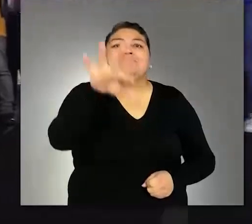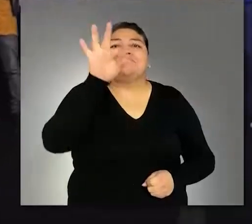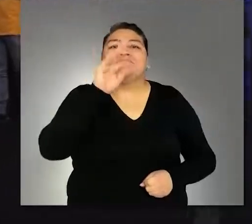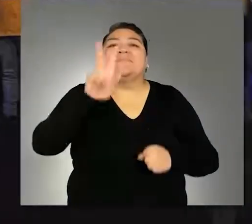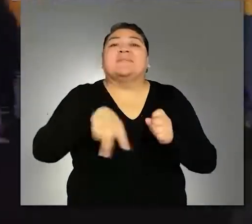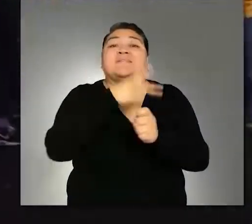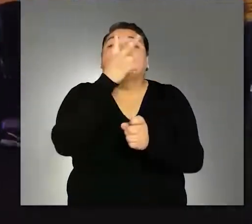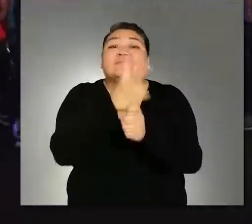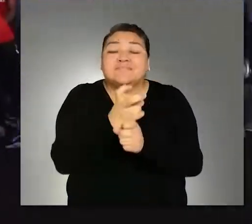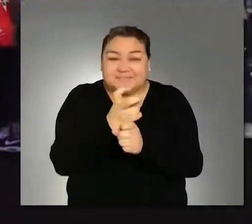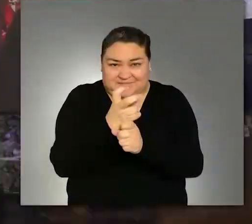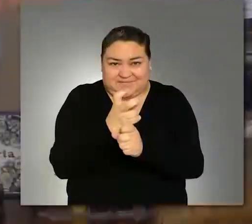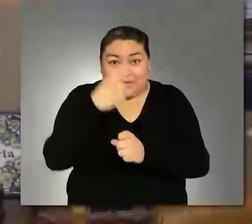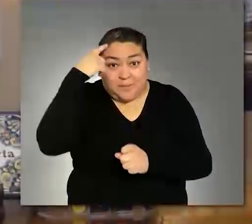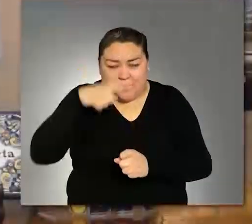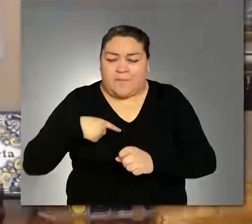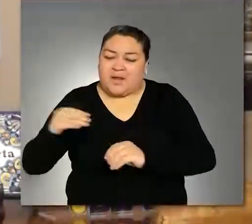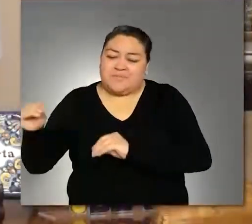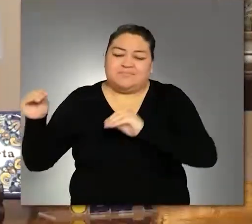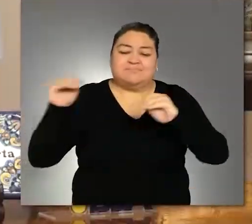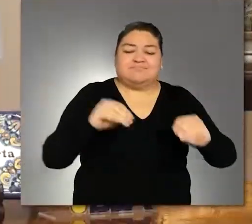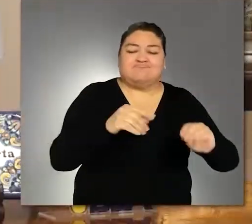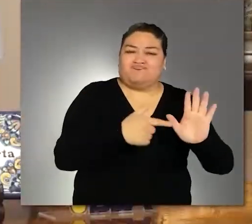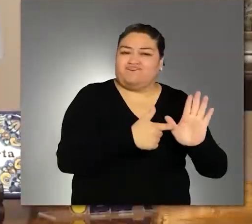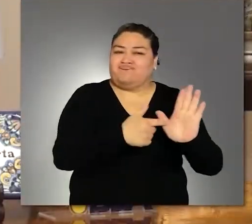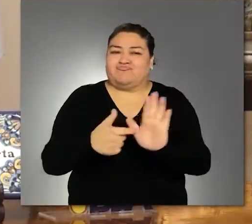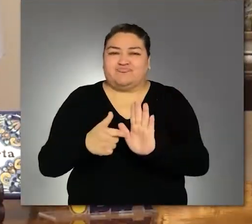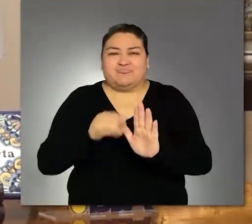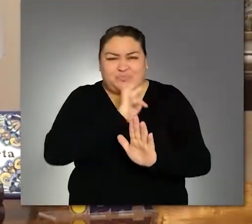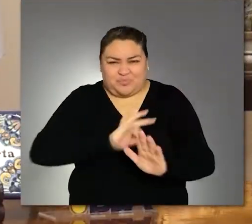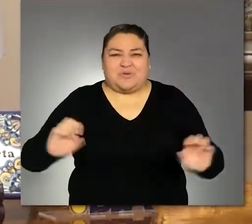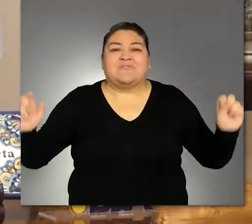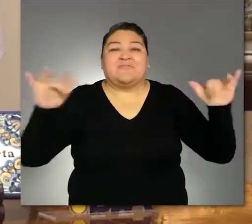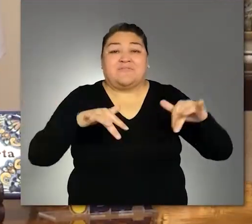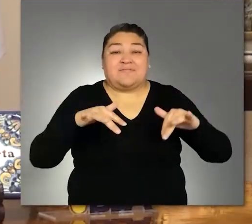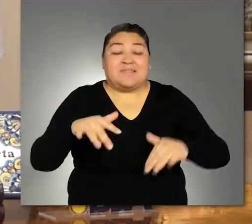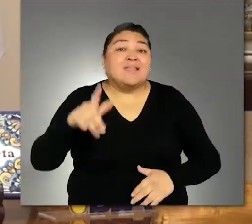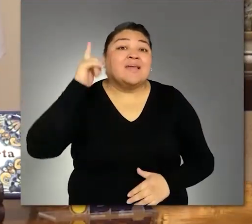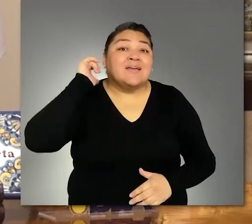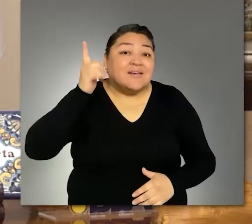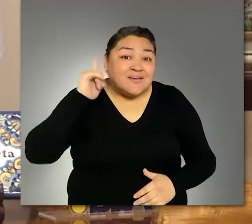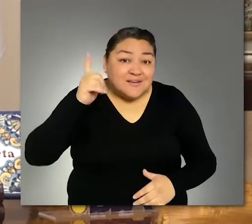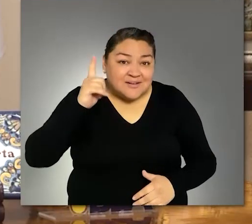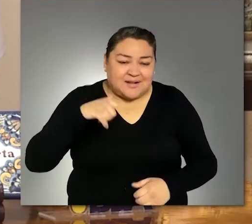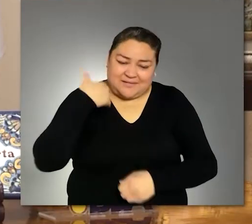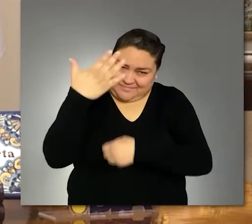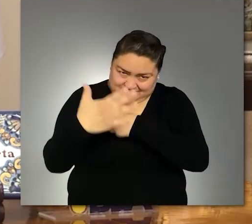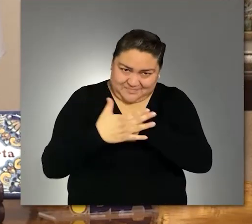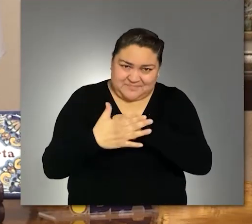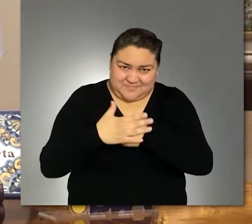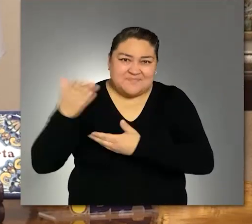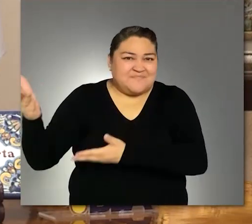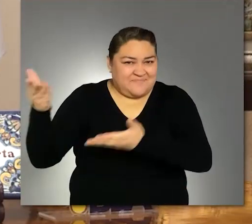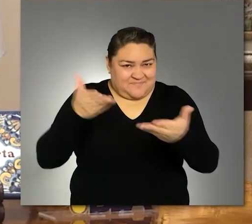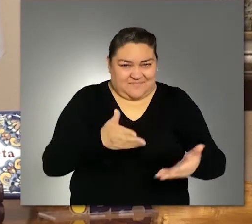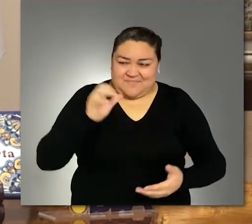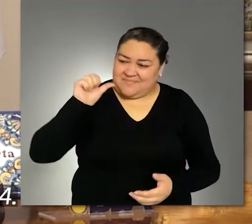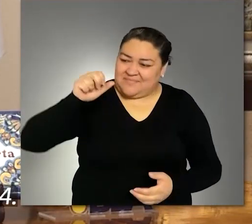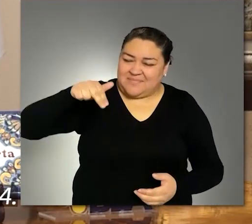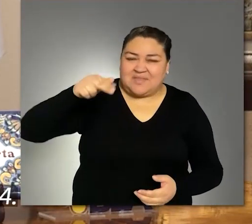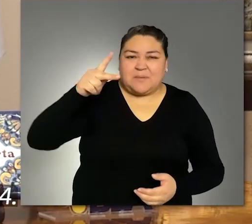ocasión para poder ser la sede anfitrión. Esperamos